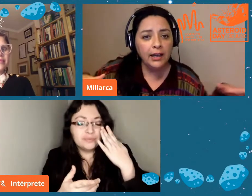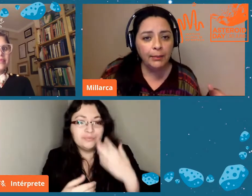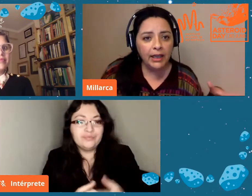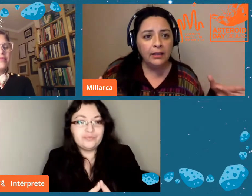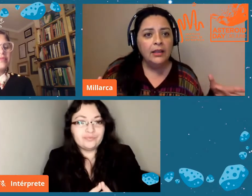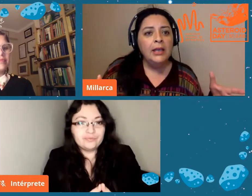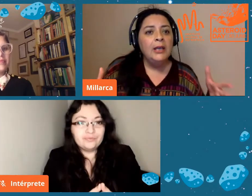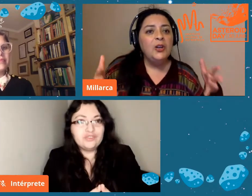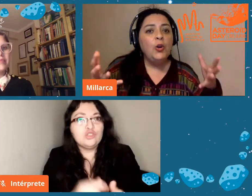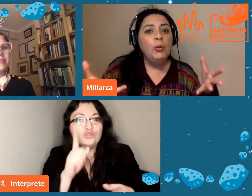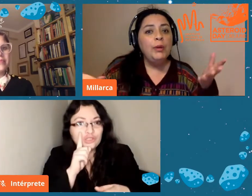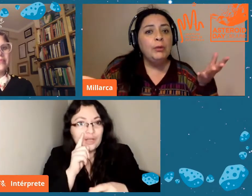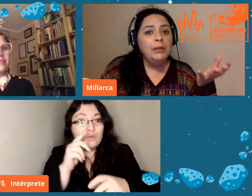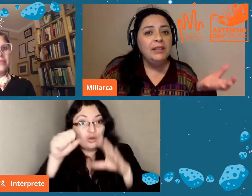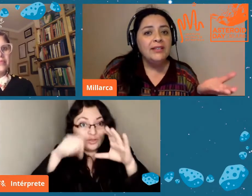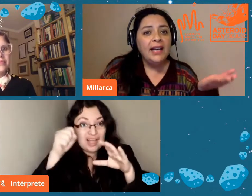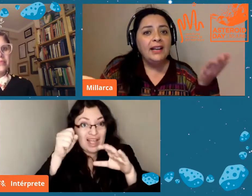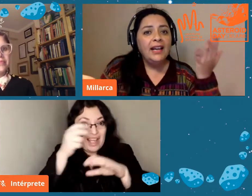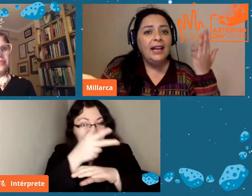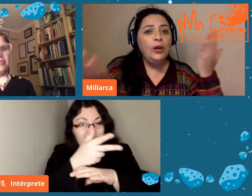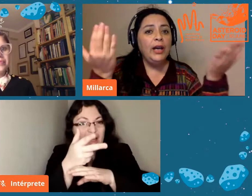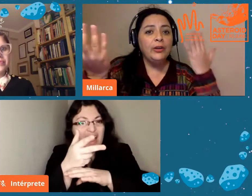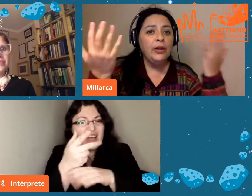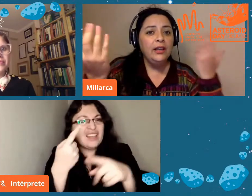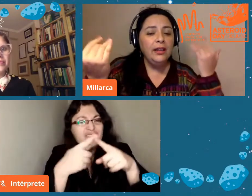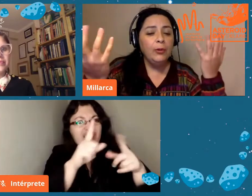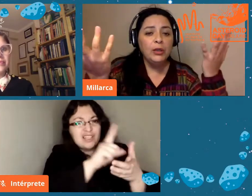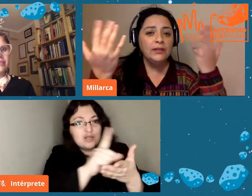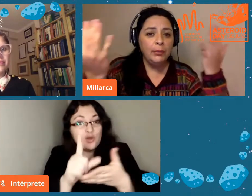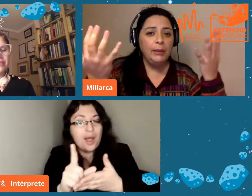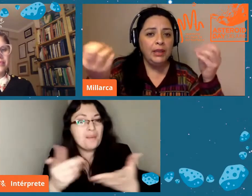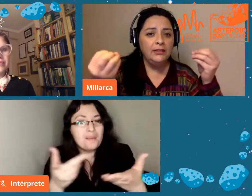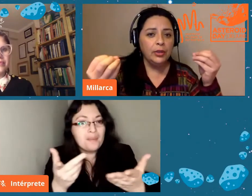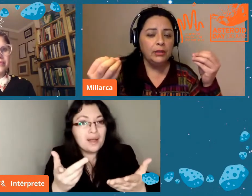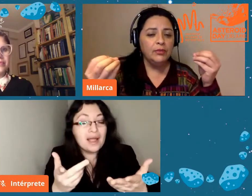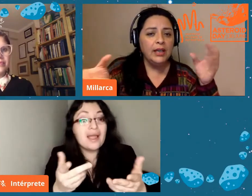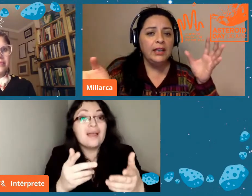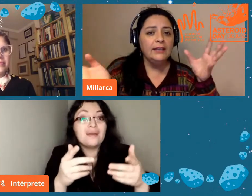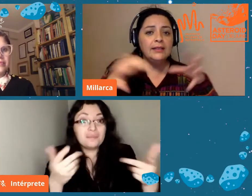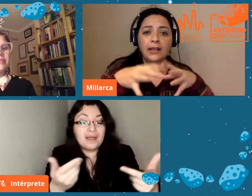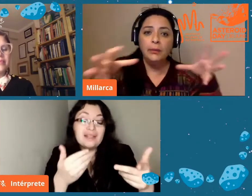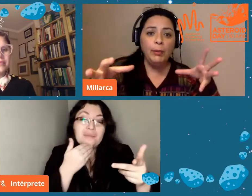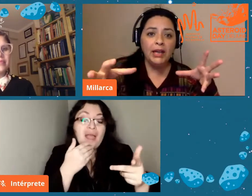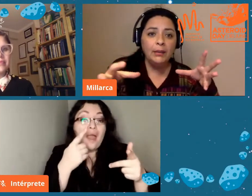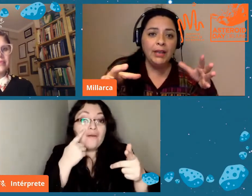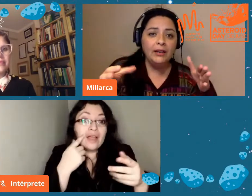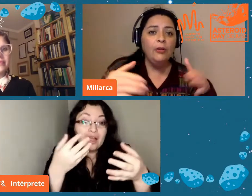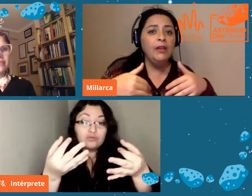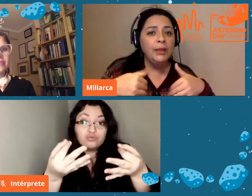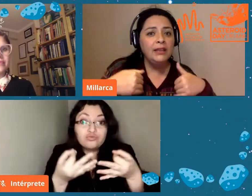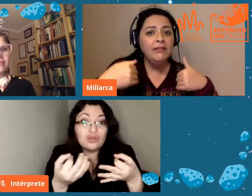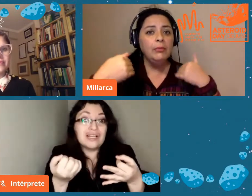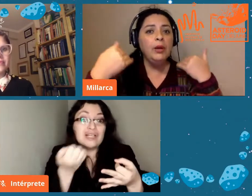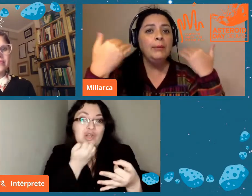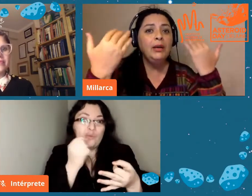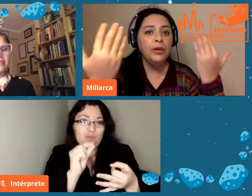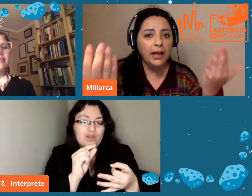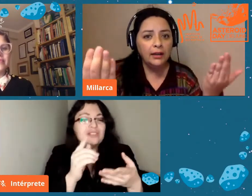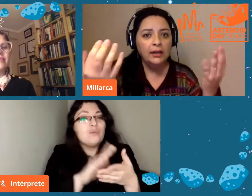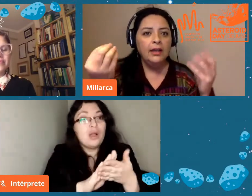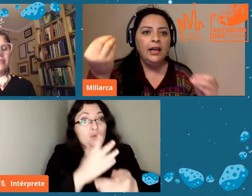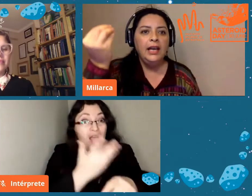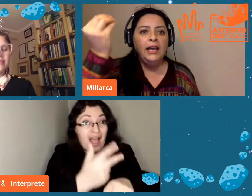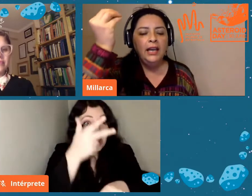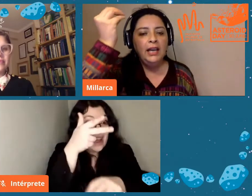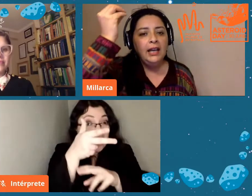distribución de las cámaras como para optimizar los errores de cuando hacemos las mediciones o sea que si tenemos más cámaras obviamente vamos